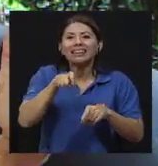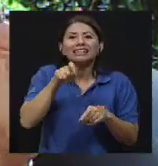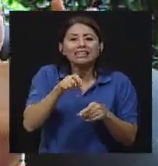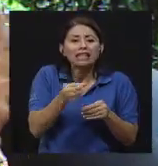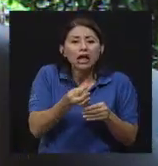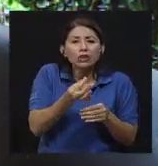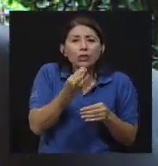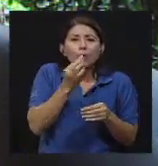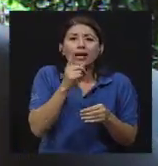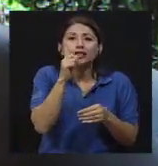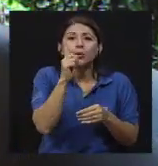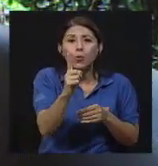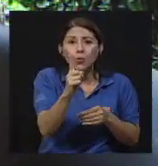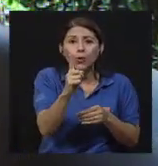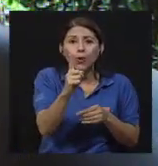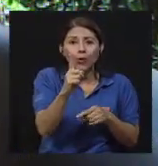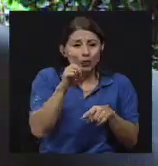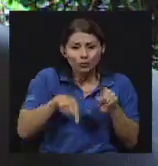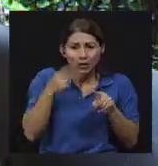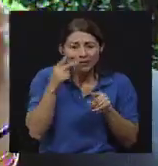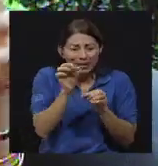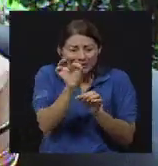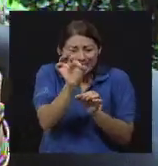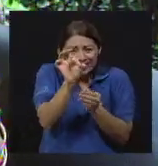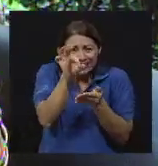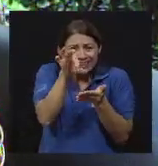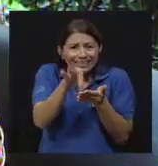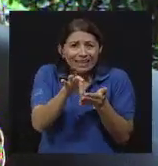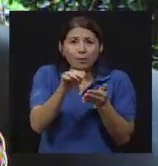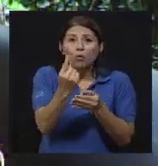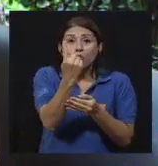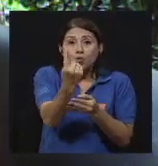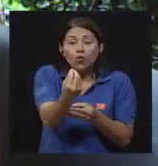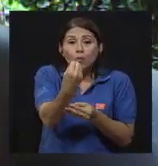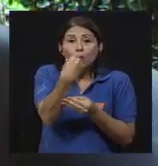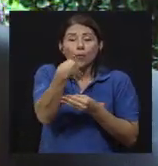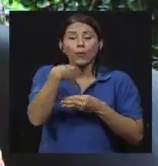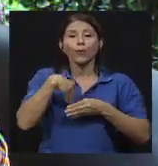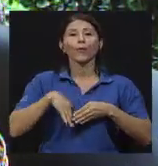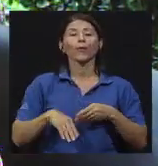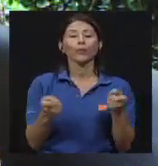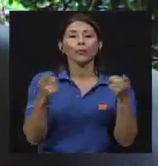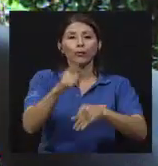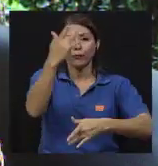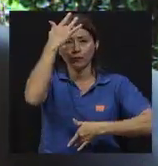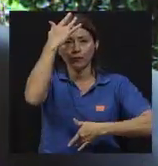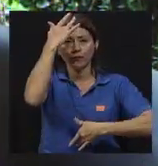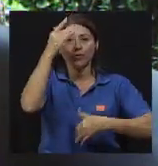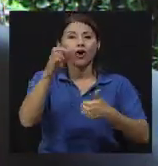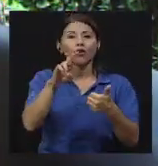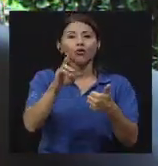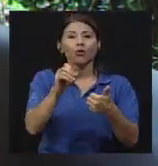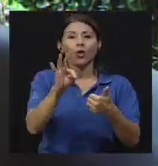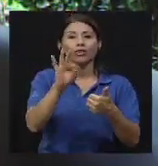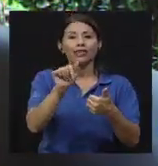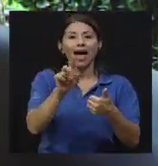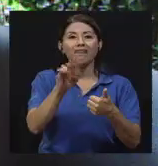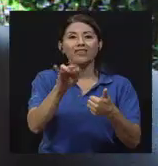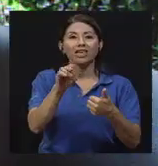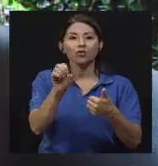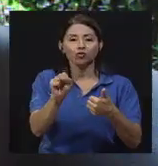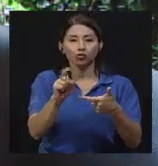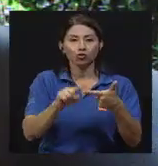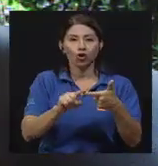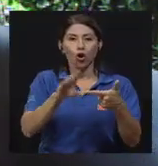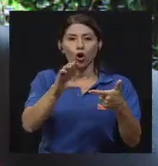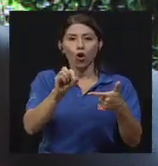ni con microscopio normal, para podernos enfermar. Entonces no puedo dejar de lado el rotavirus, los coronavirus y la hepatitis A, que van